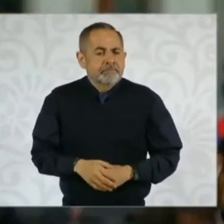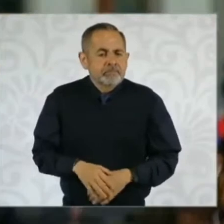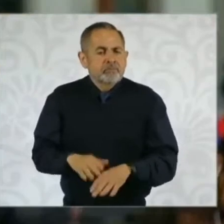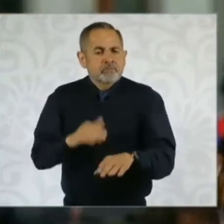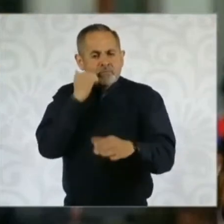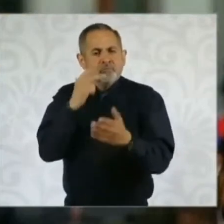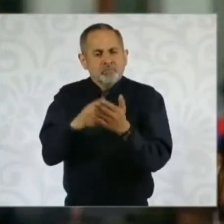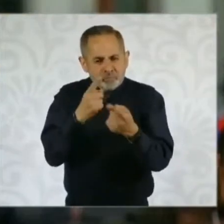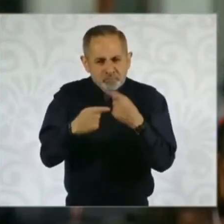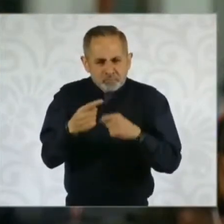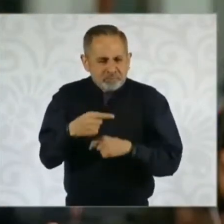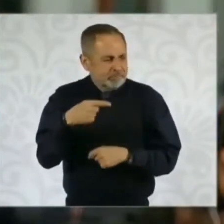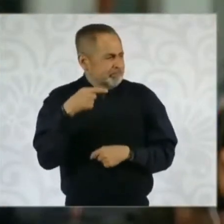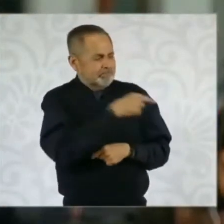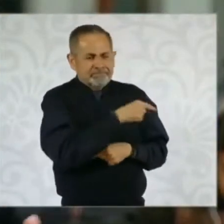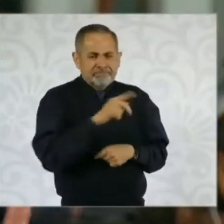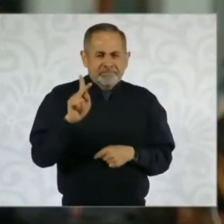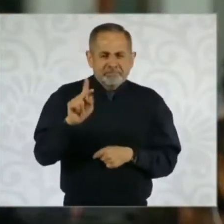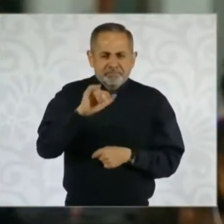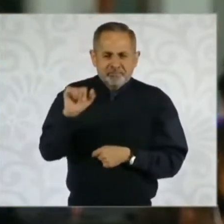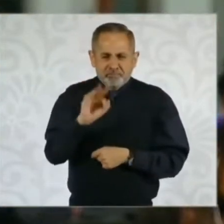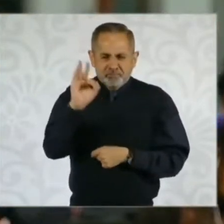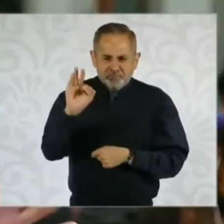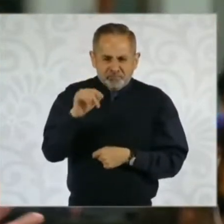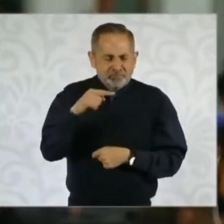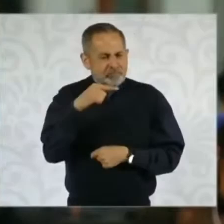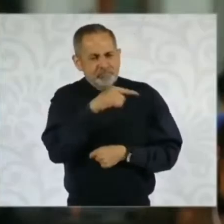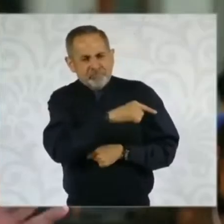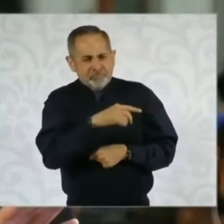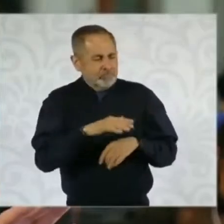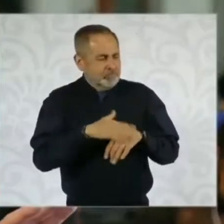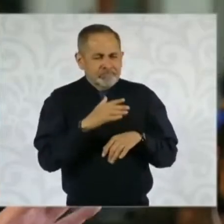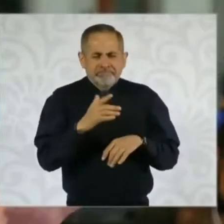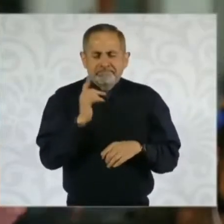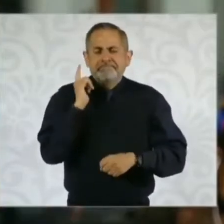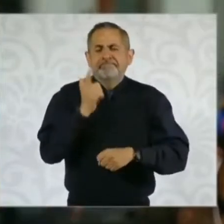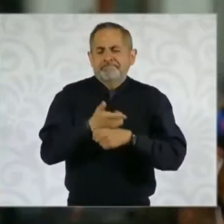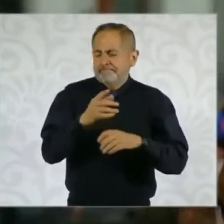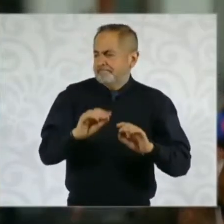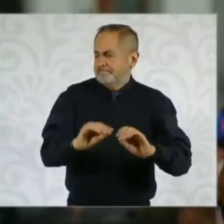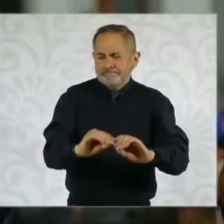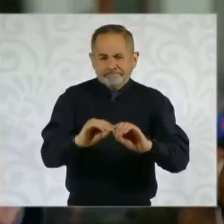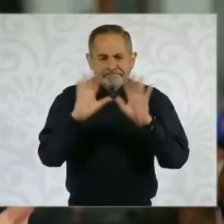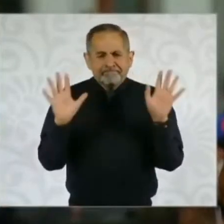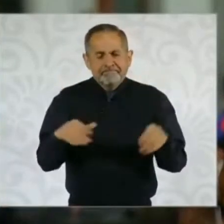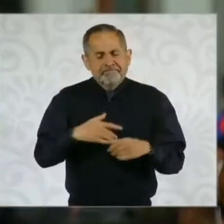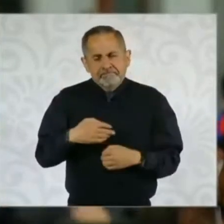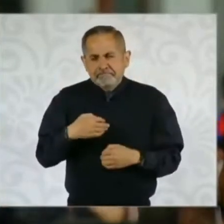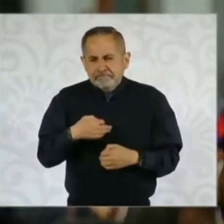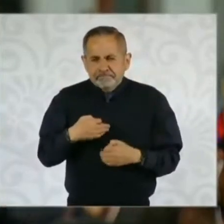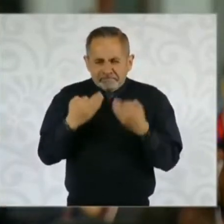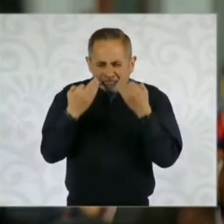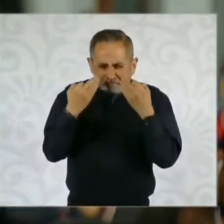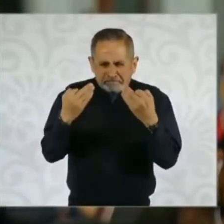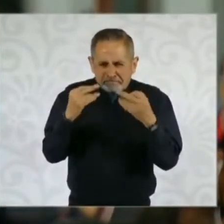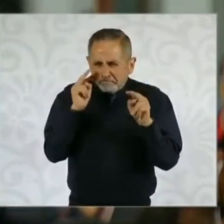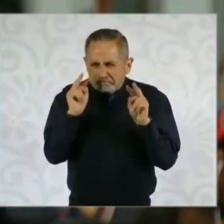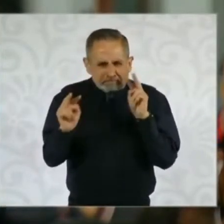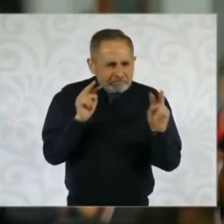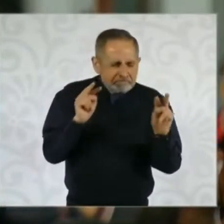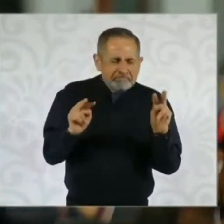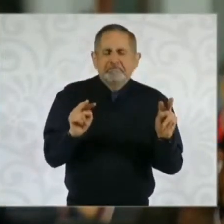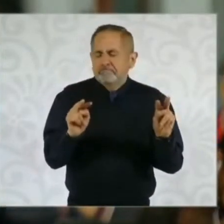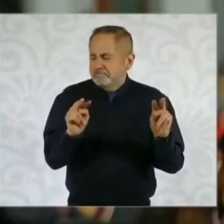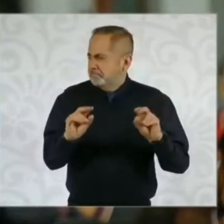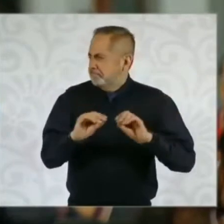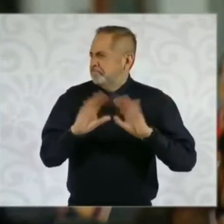Poder Judicial, porque sin lugar a dudas ha dejado una posición muy clara en el camino de lo que hemos visto los ciudadanos. Me